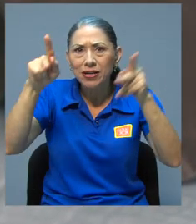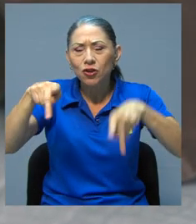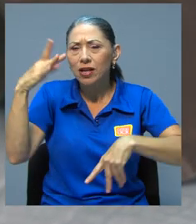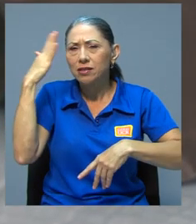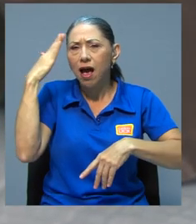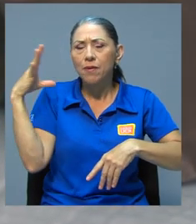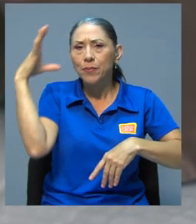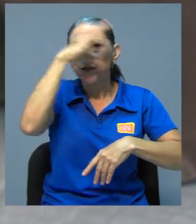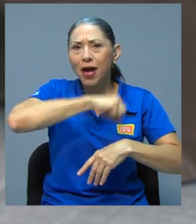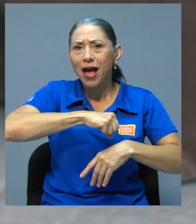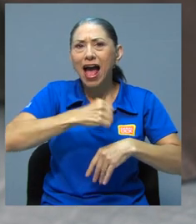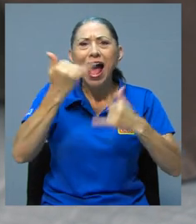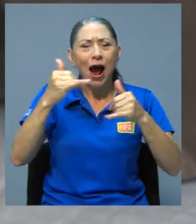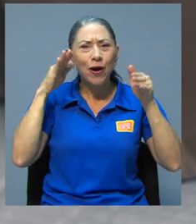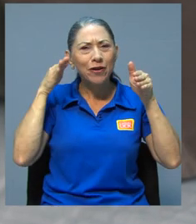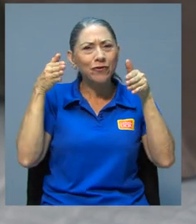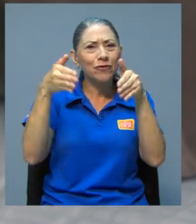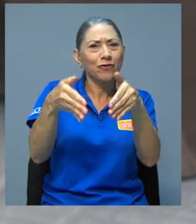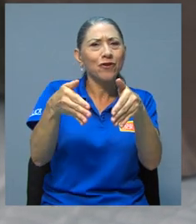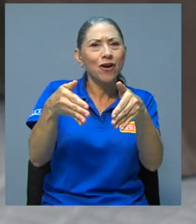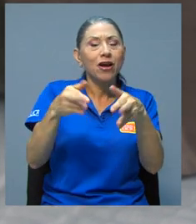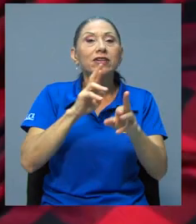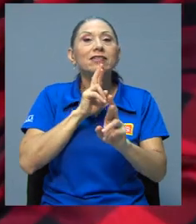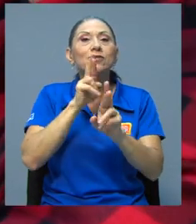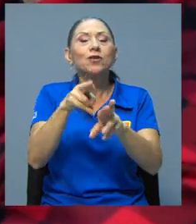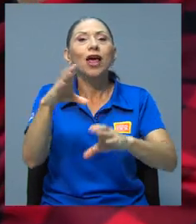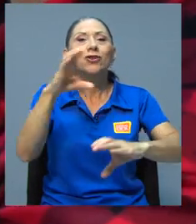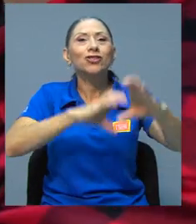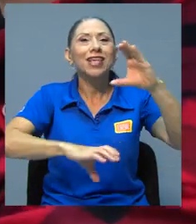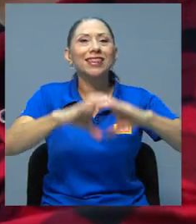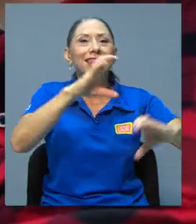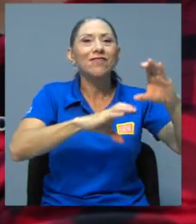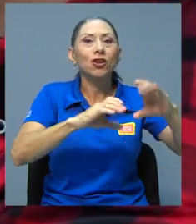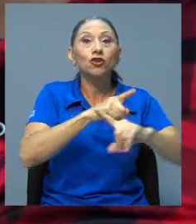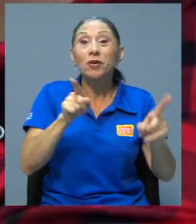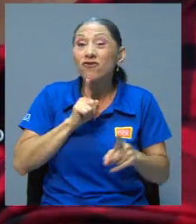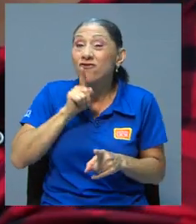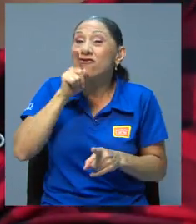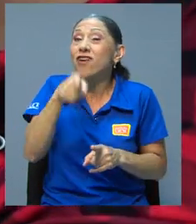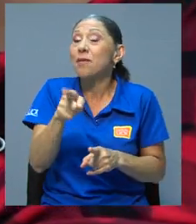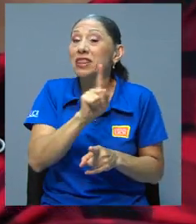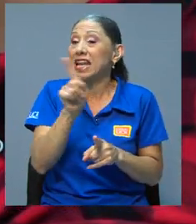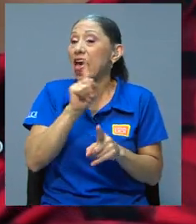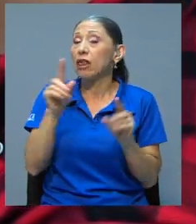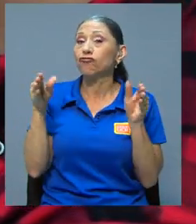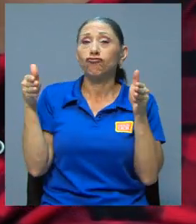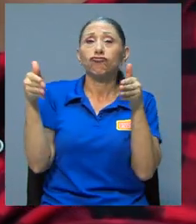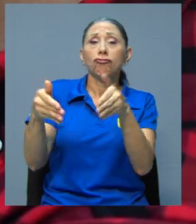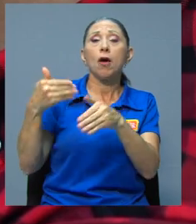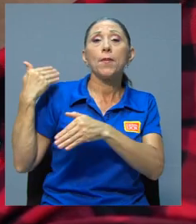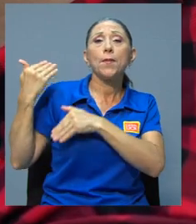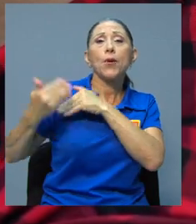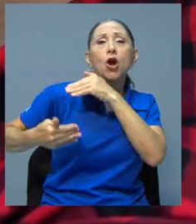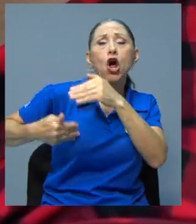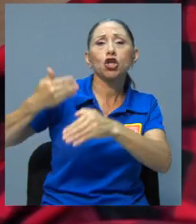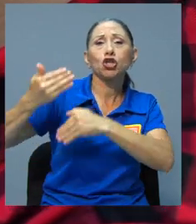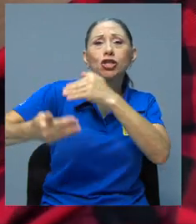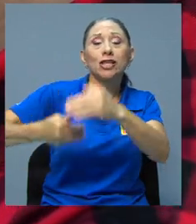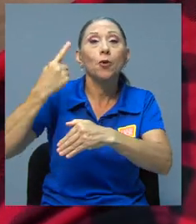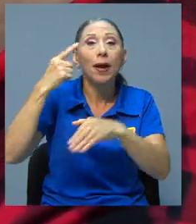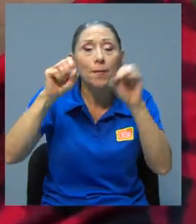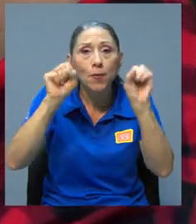en dar cuenta de los resultados científicos más que del proceso que lleva a esta